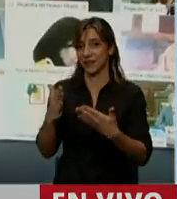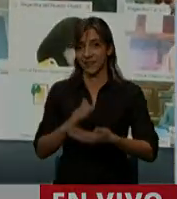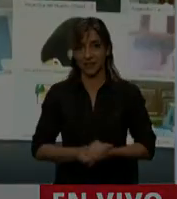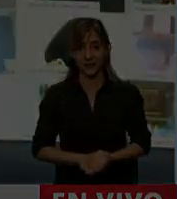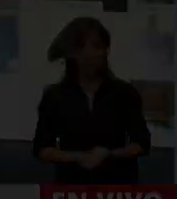diputada.